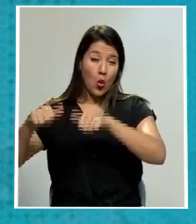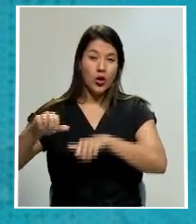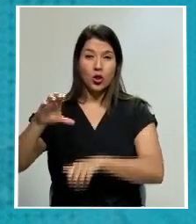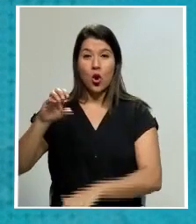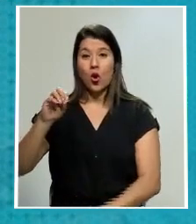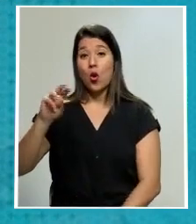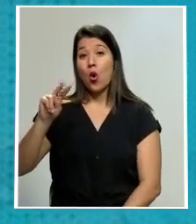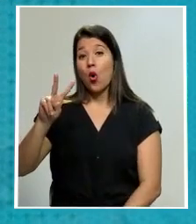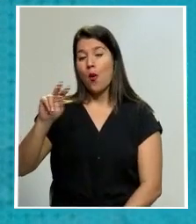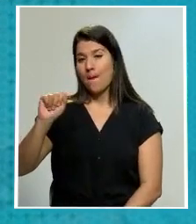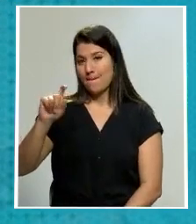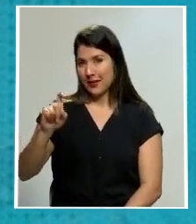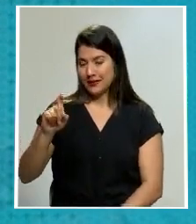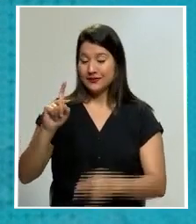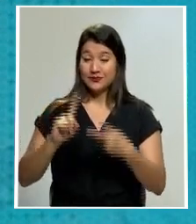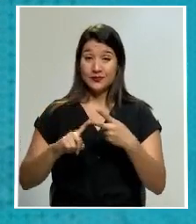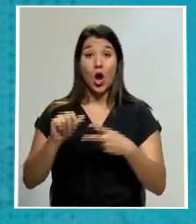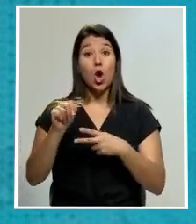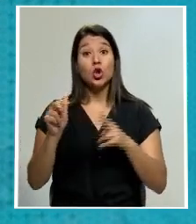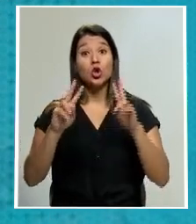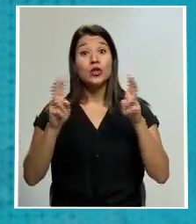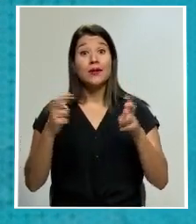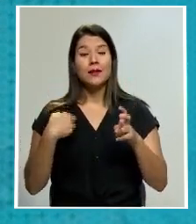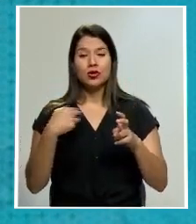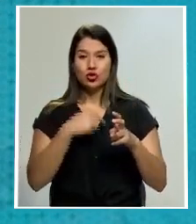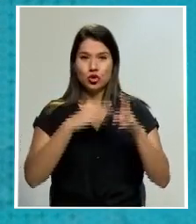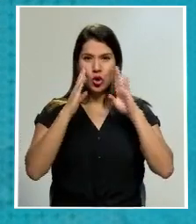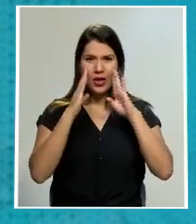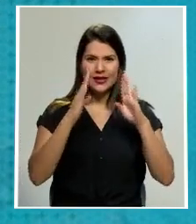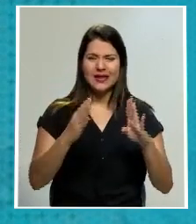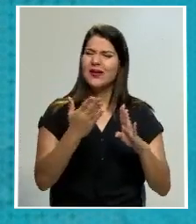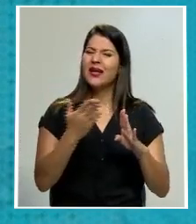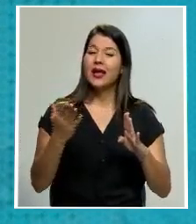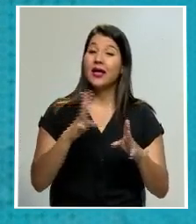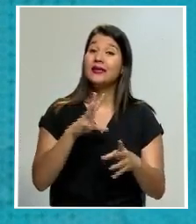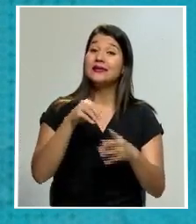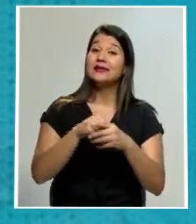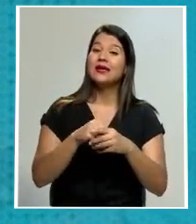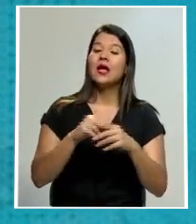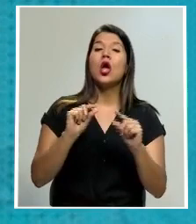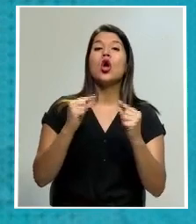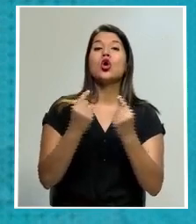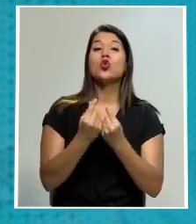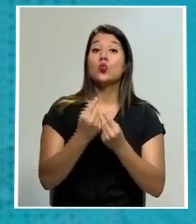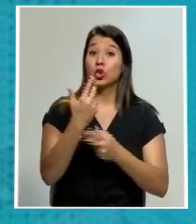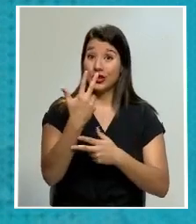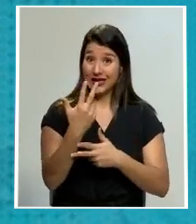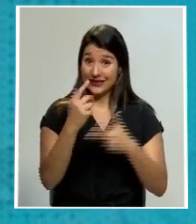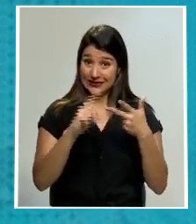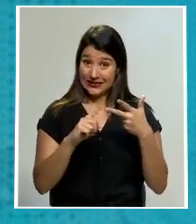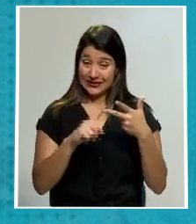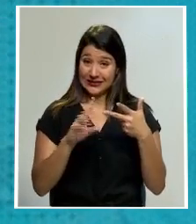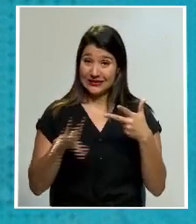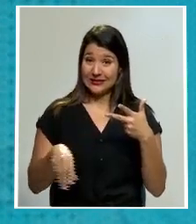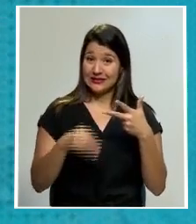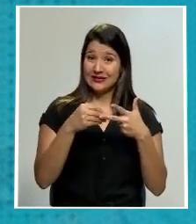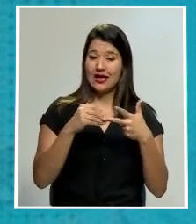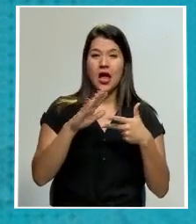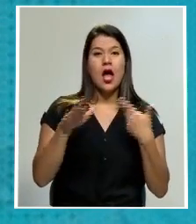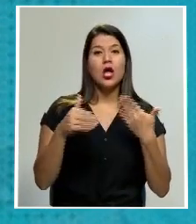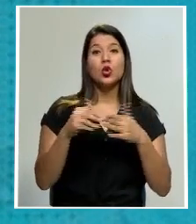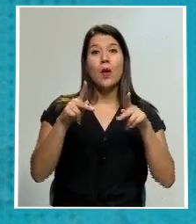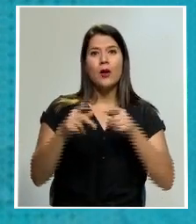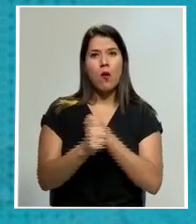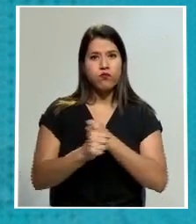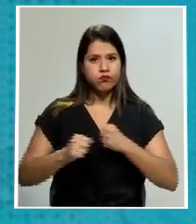otro de los temas que vio la Comisión de Vacunas fue incluir en el grupo 3 de vacunación a todo tipo de obesidad